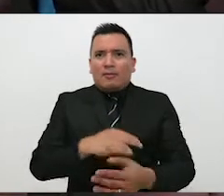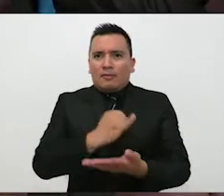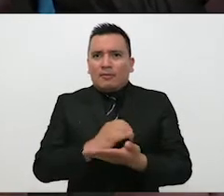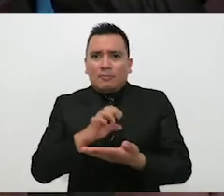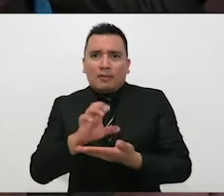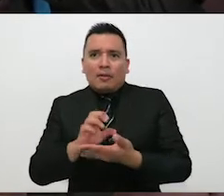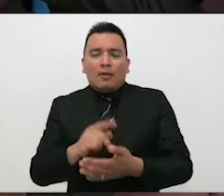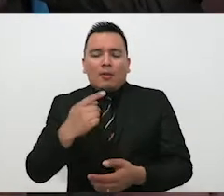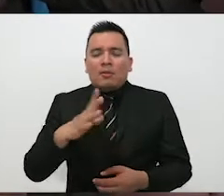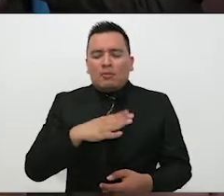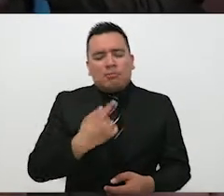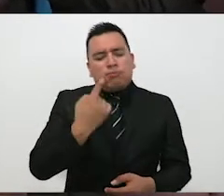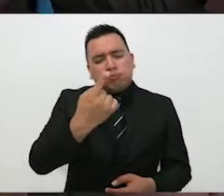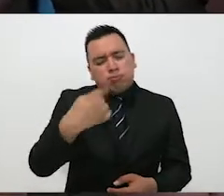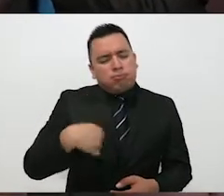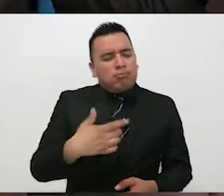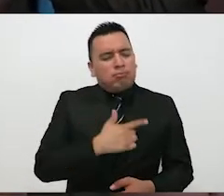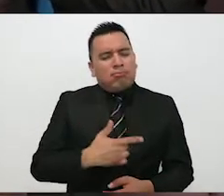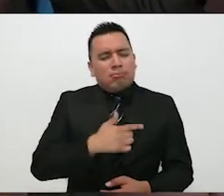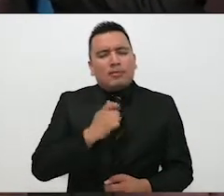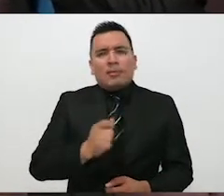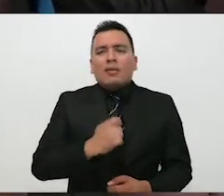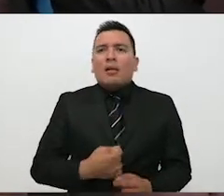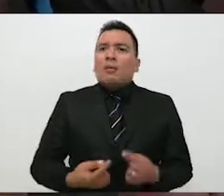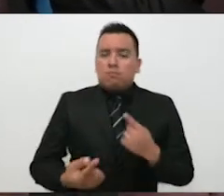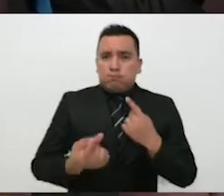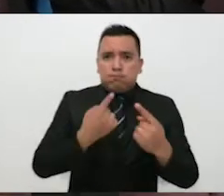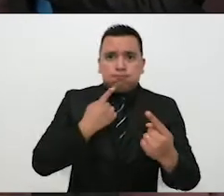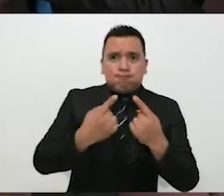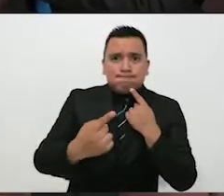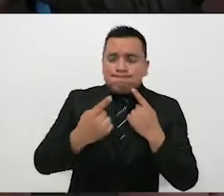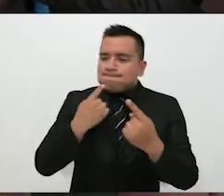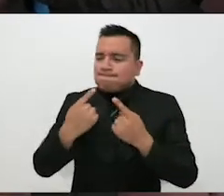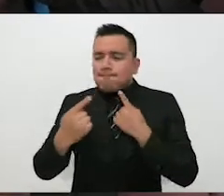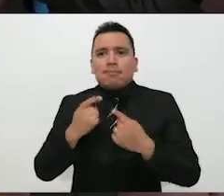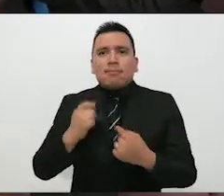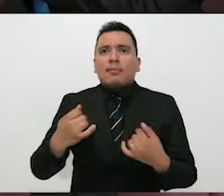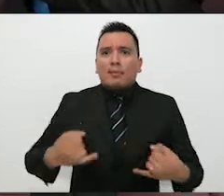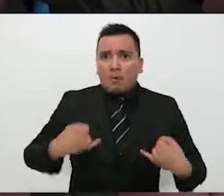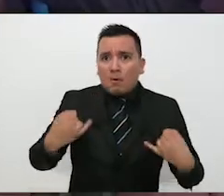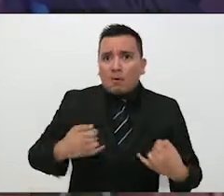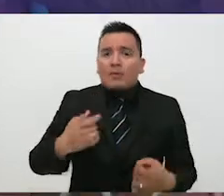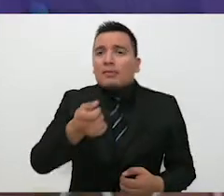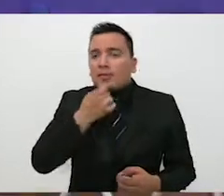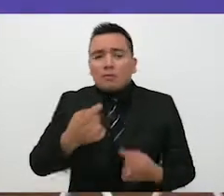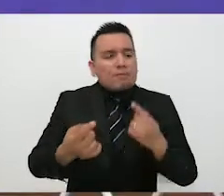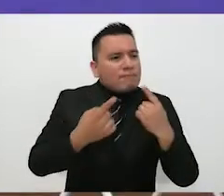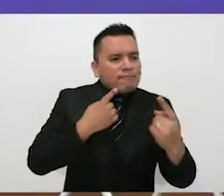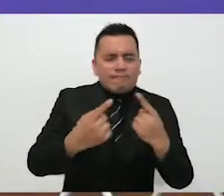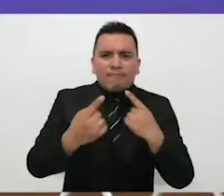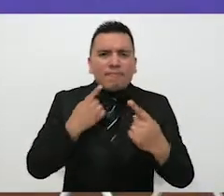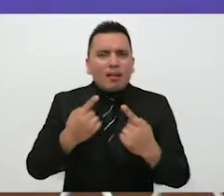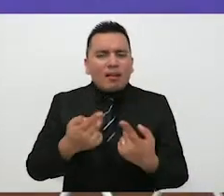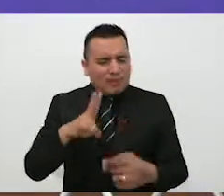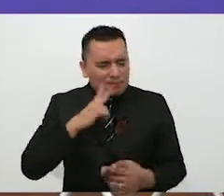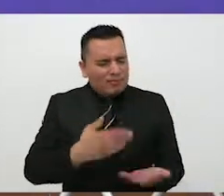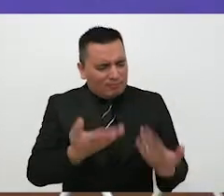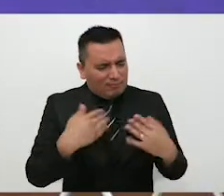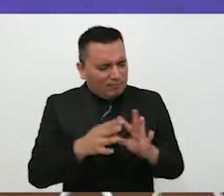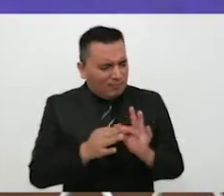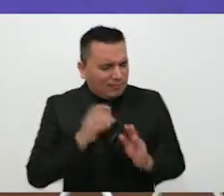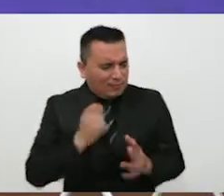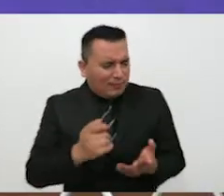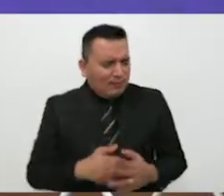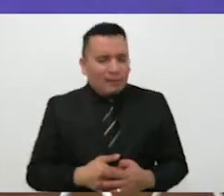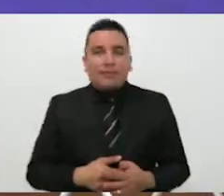es este programa de diálogos en donde participan jóvenes y en donde participan niños. Platícanos un poquito, por favor, de este programa. Sí, fíjate